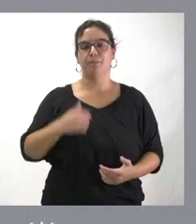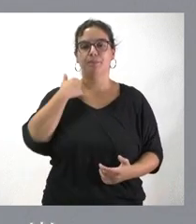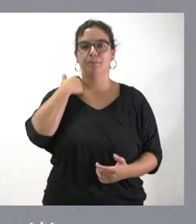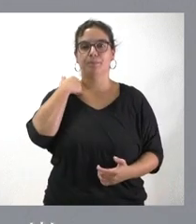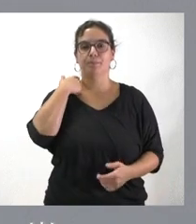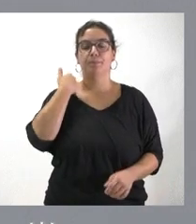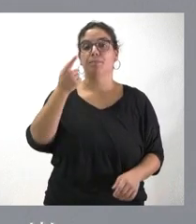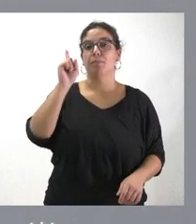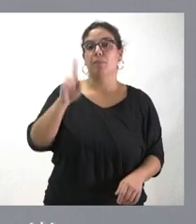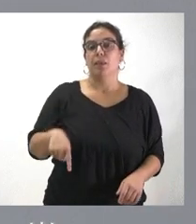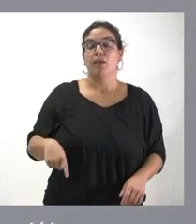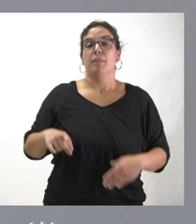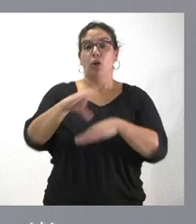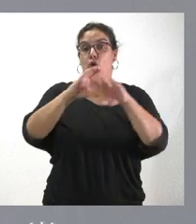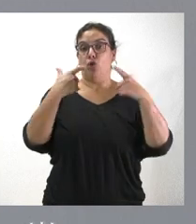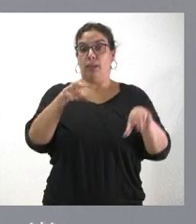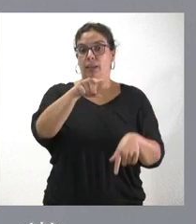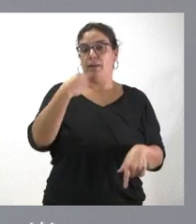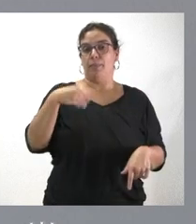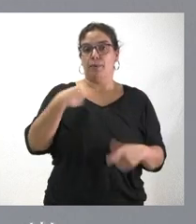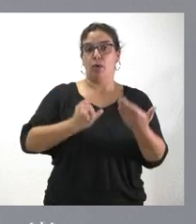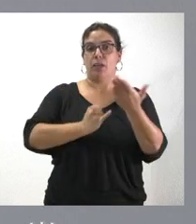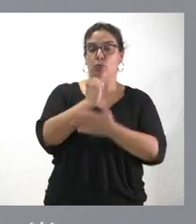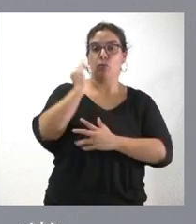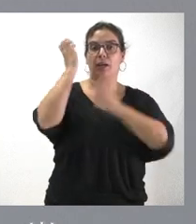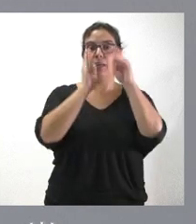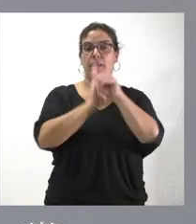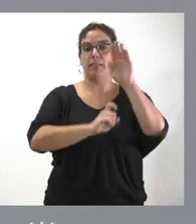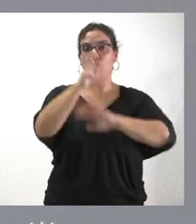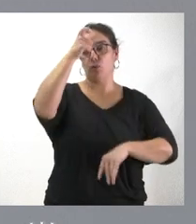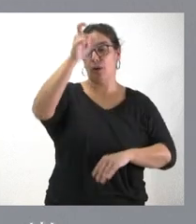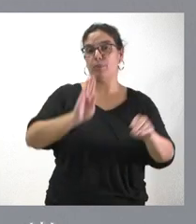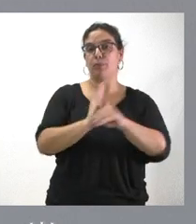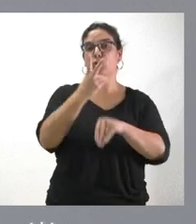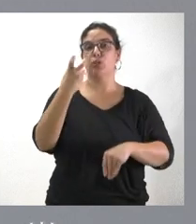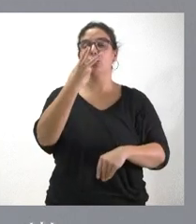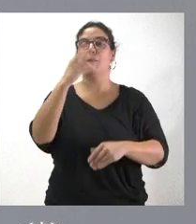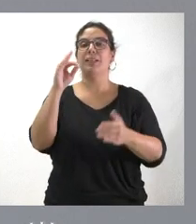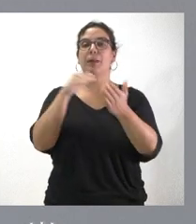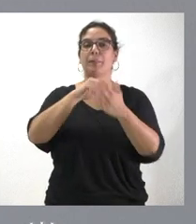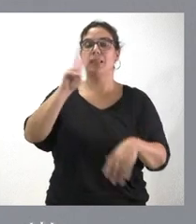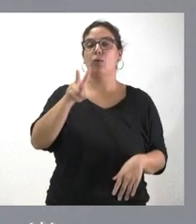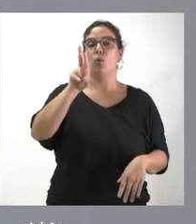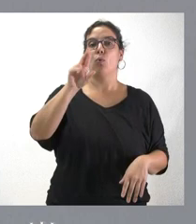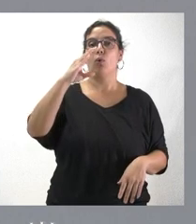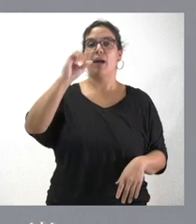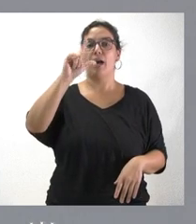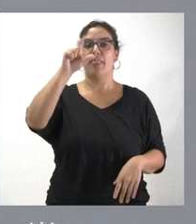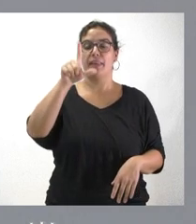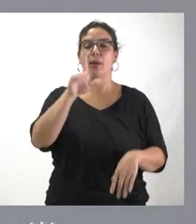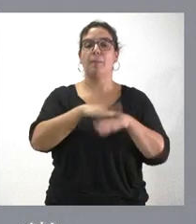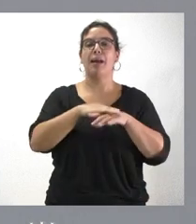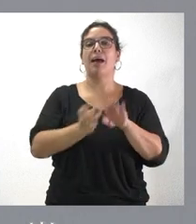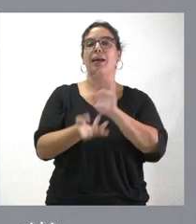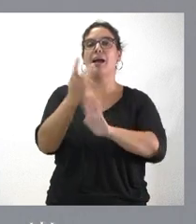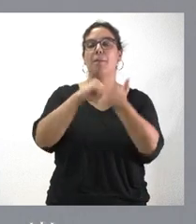también por parte de la misma consejería, agricultura, ganadería y desarrollo rural, una subvención de 220.000 euros a Urcacil para la puesta en marcha del nuevo plan